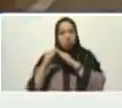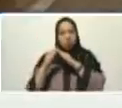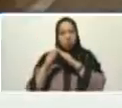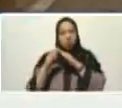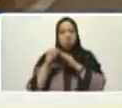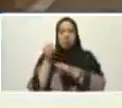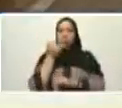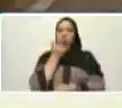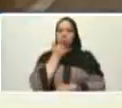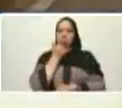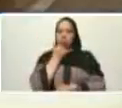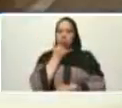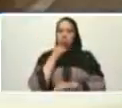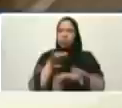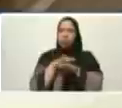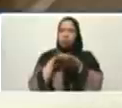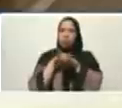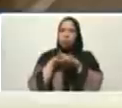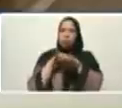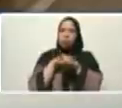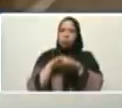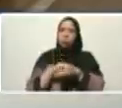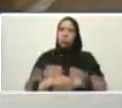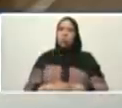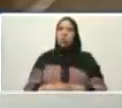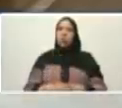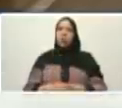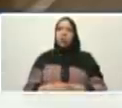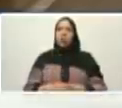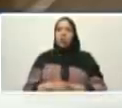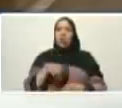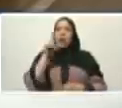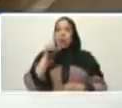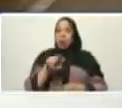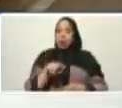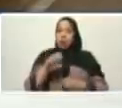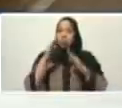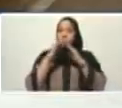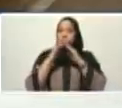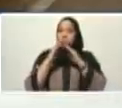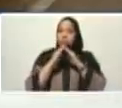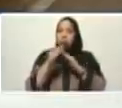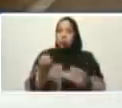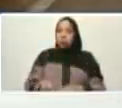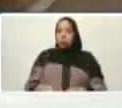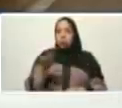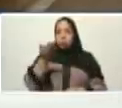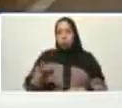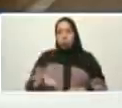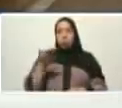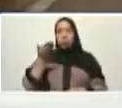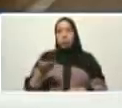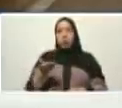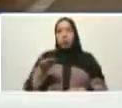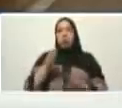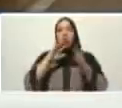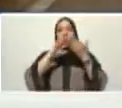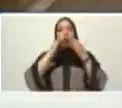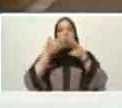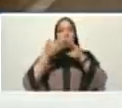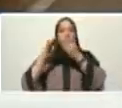Arriaza Villaruel porque además de vivienda lo más importante es construir comunidad